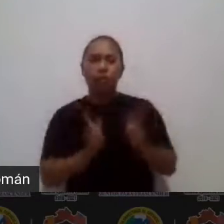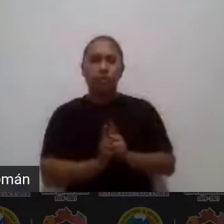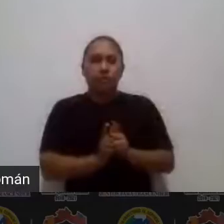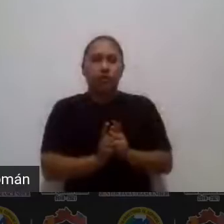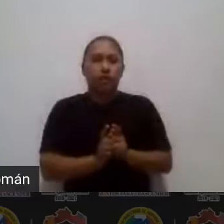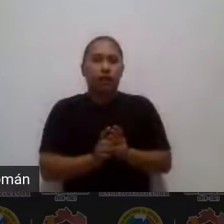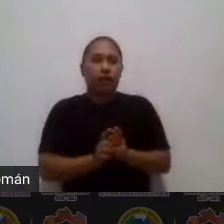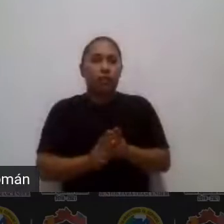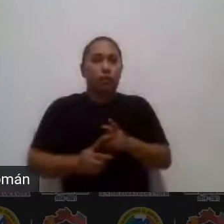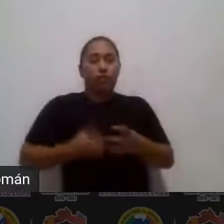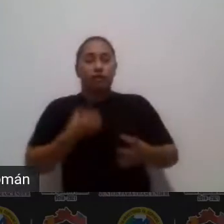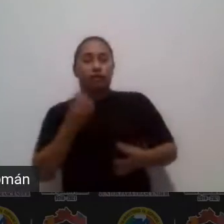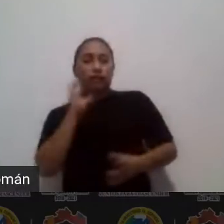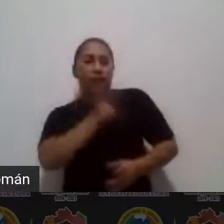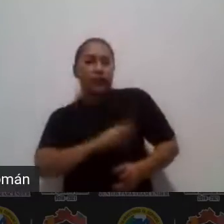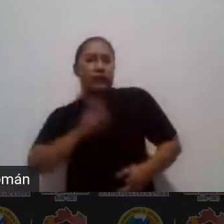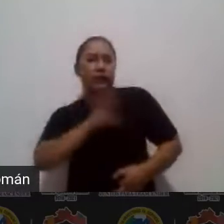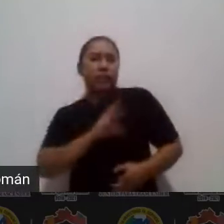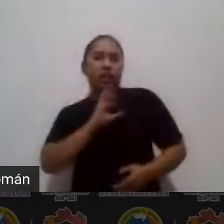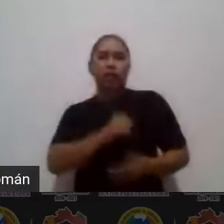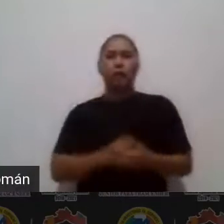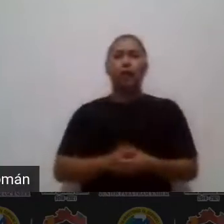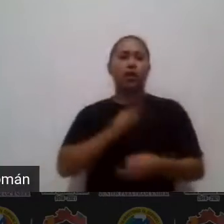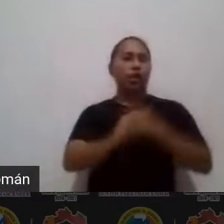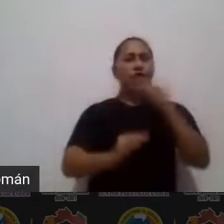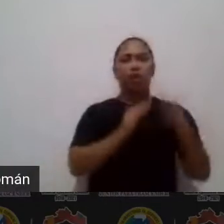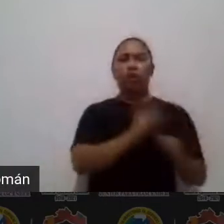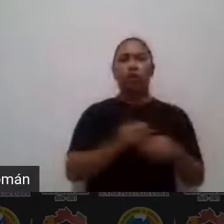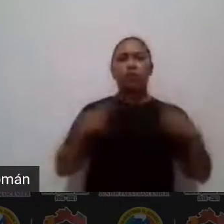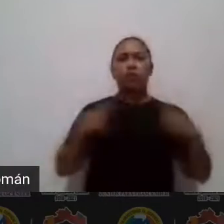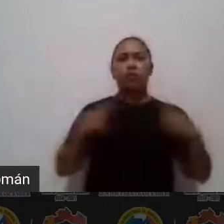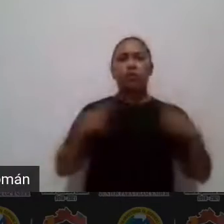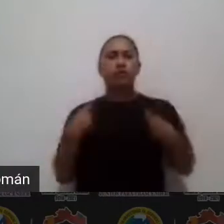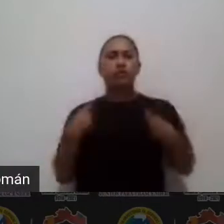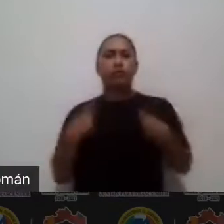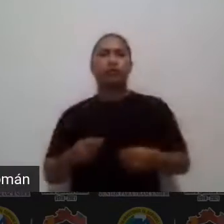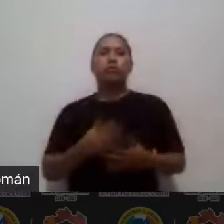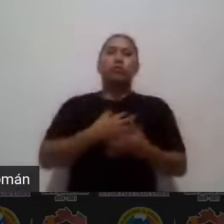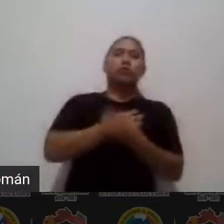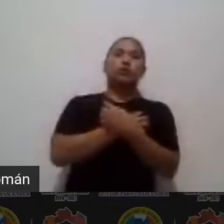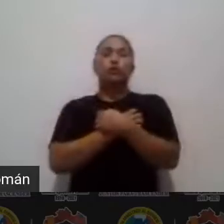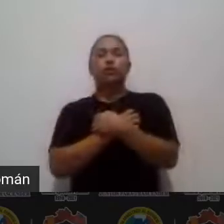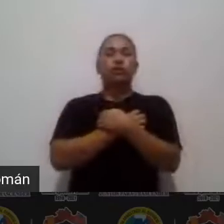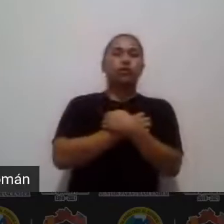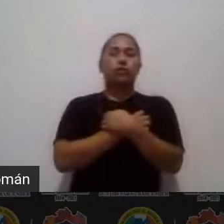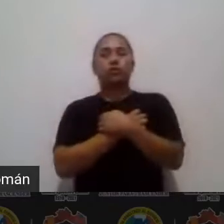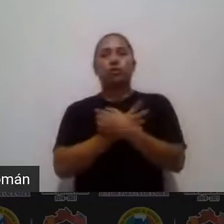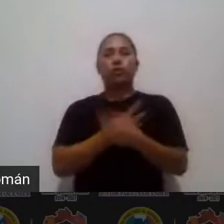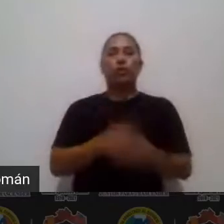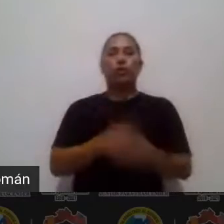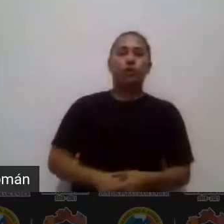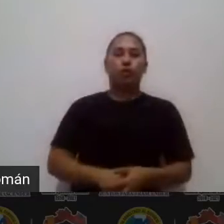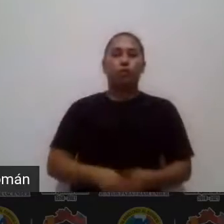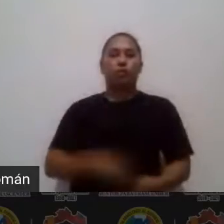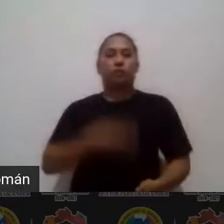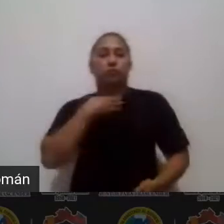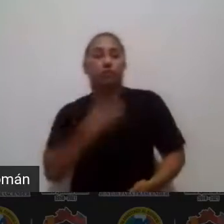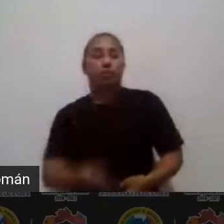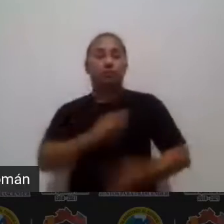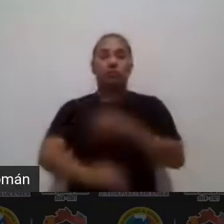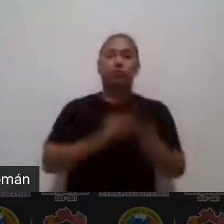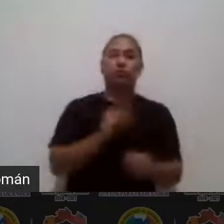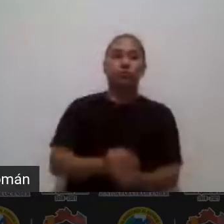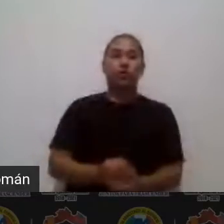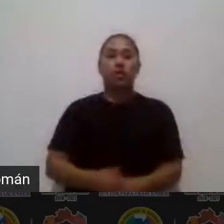nos va bien a todos aunque unos flojemos y naveguemos de muertito y a todos nos va bien bueno pues es algo muy similar